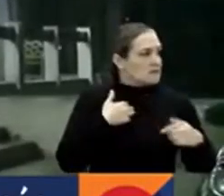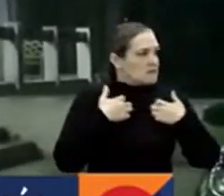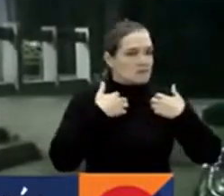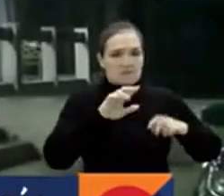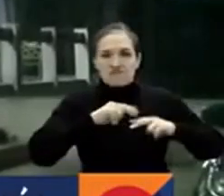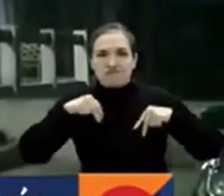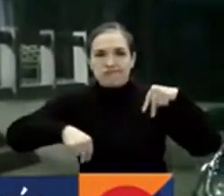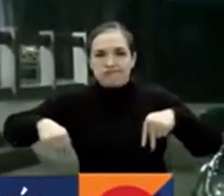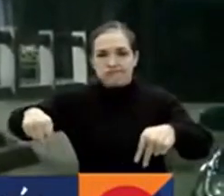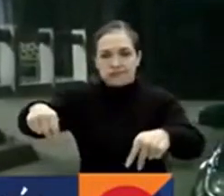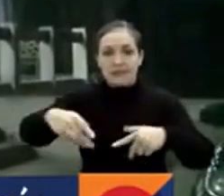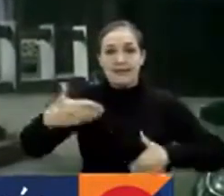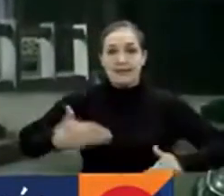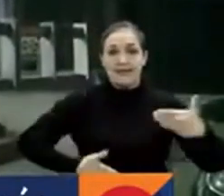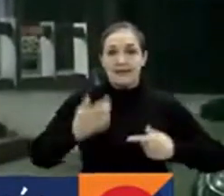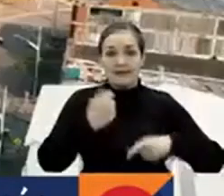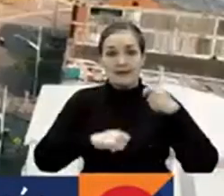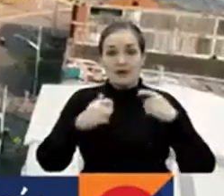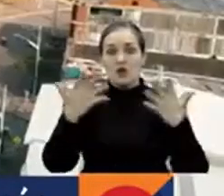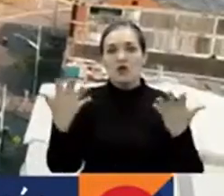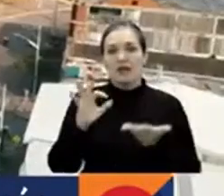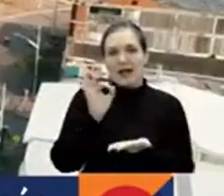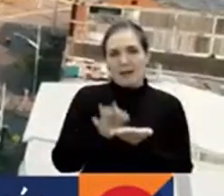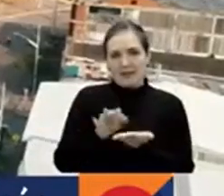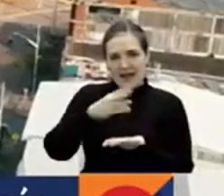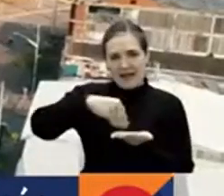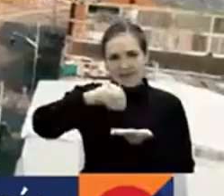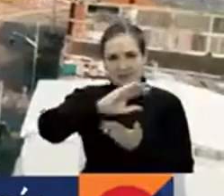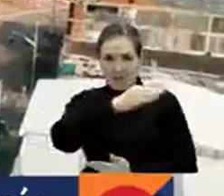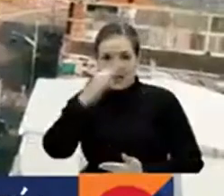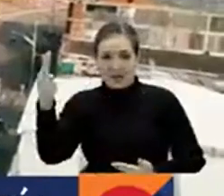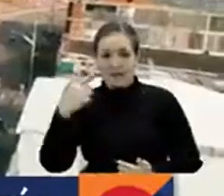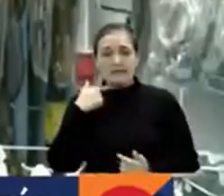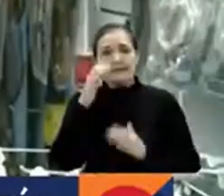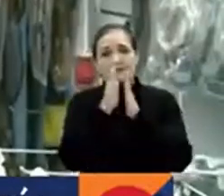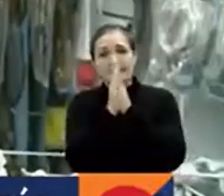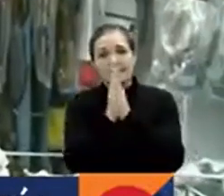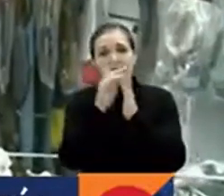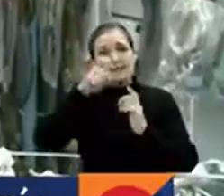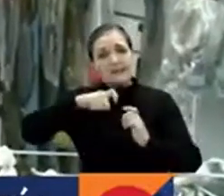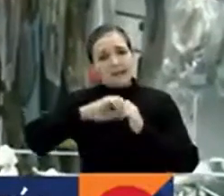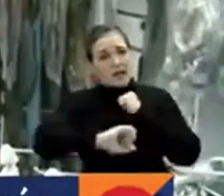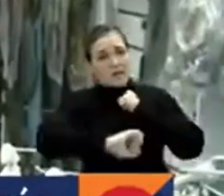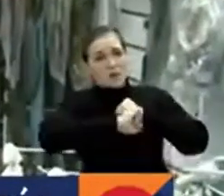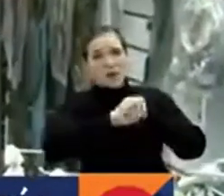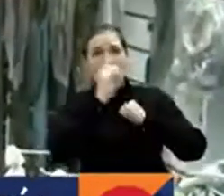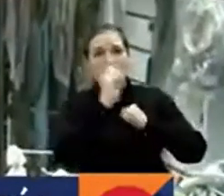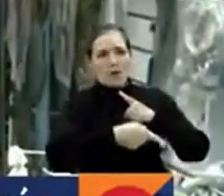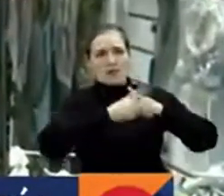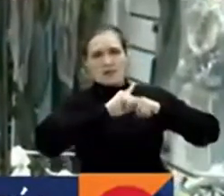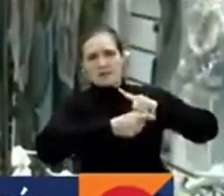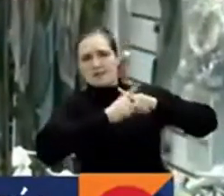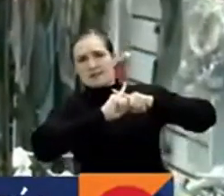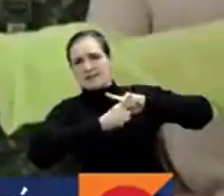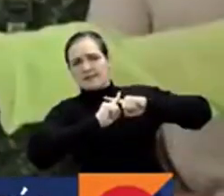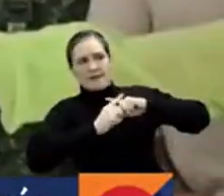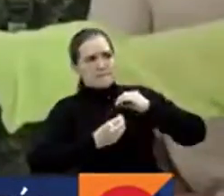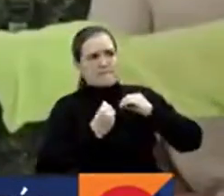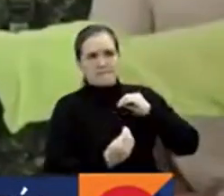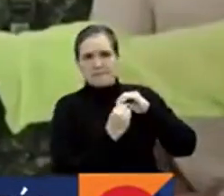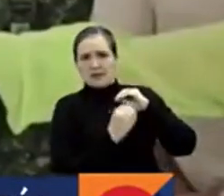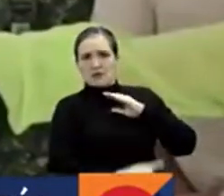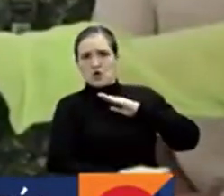Los comerciantes de la capital del Atlántico piden más acciones para evitar la quiebra económica del sector por las continuas amenazas de que son víctimas.